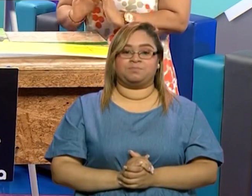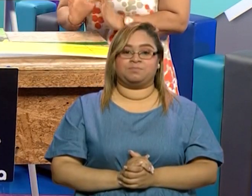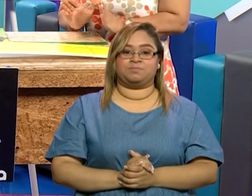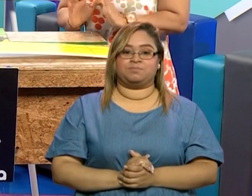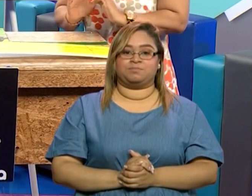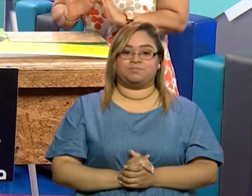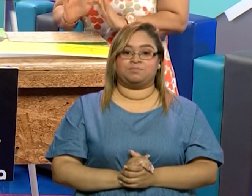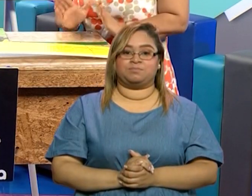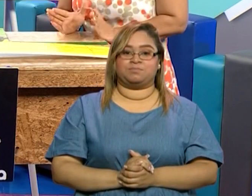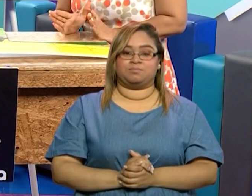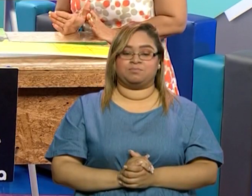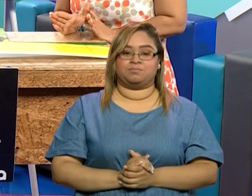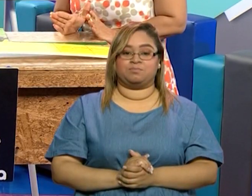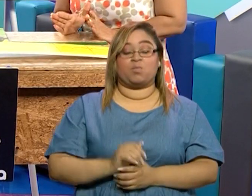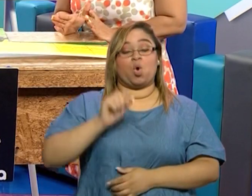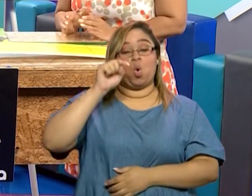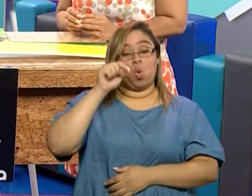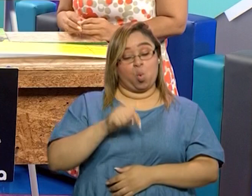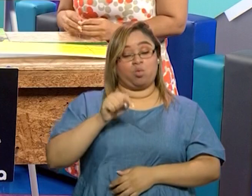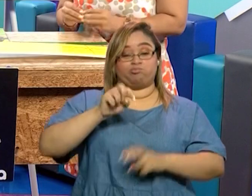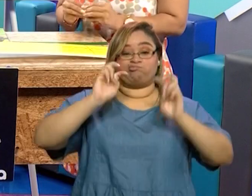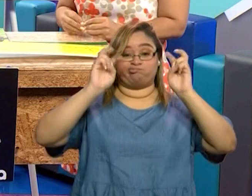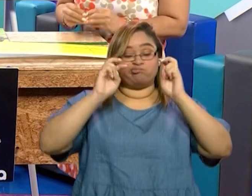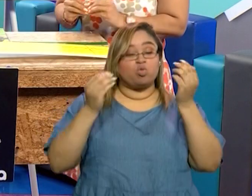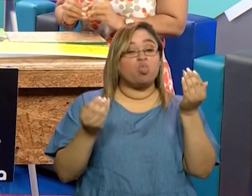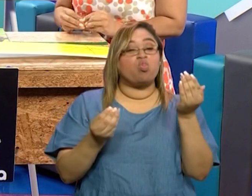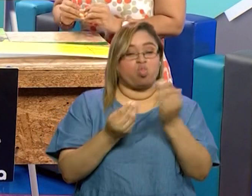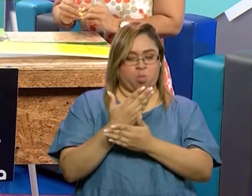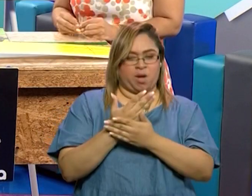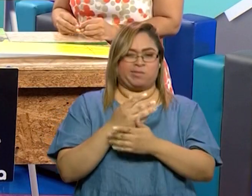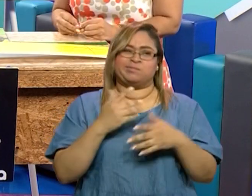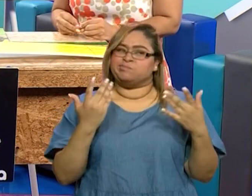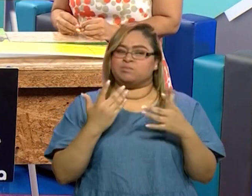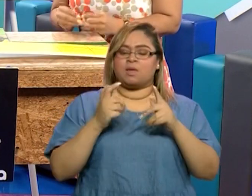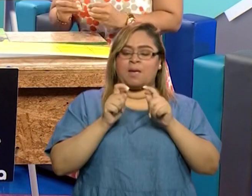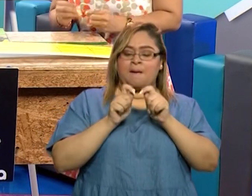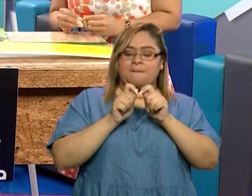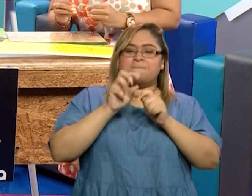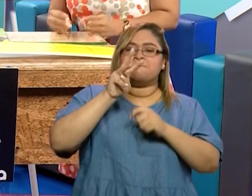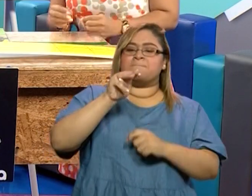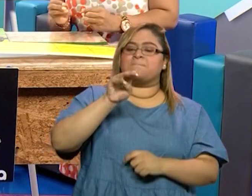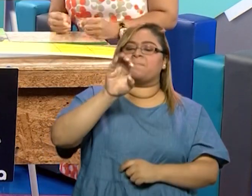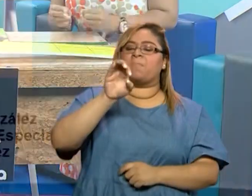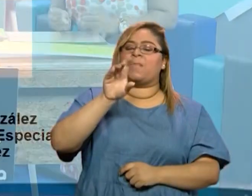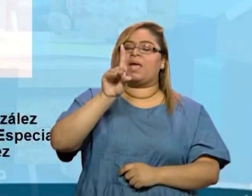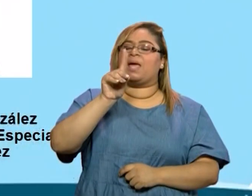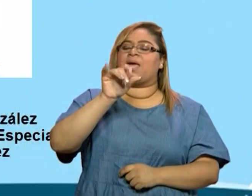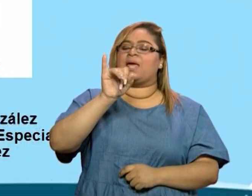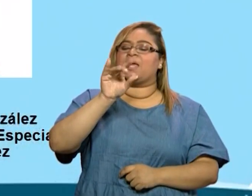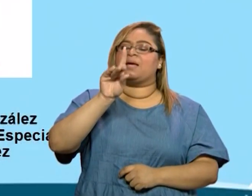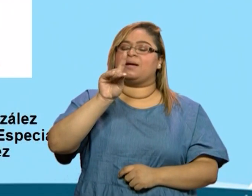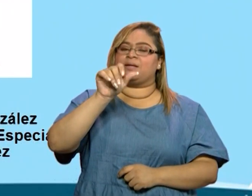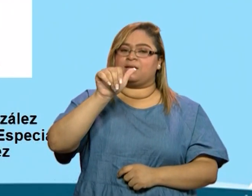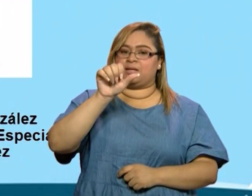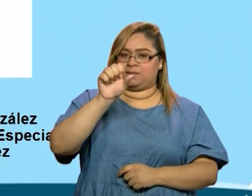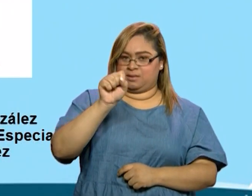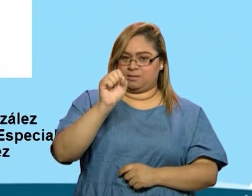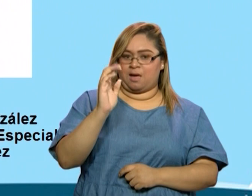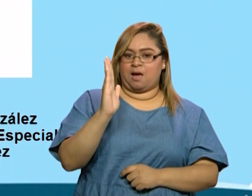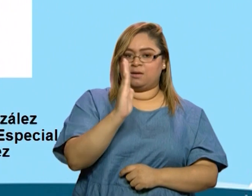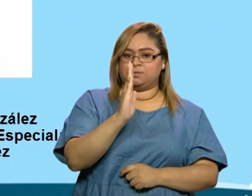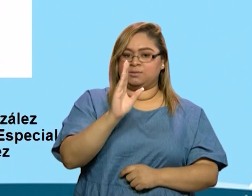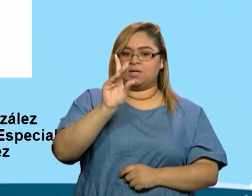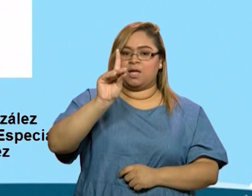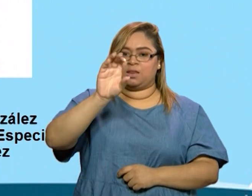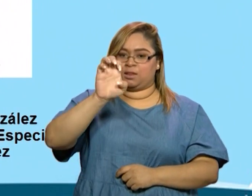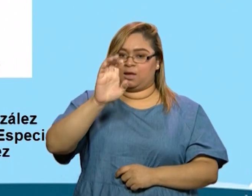tema nuevo, como dijo la maestra Michelle, las medidas de longitud, el sistema internacional de medidas. Y te cuento algo,